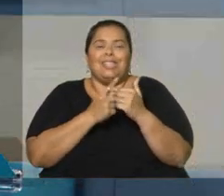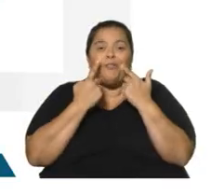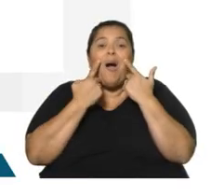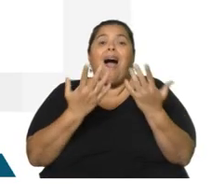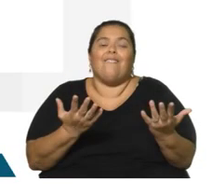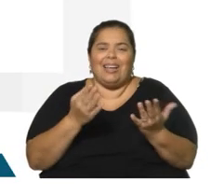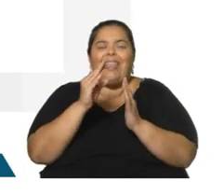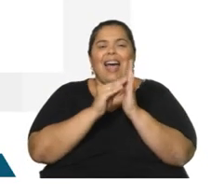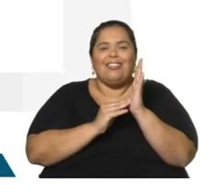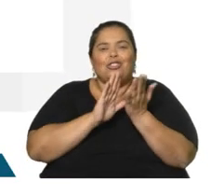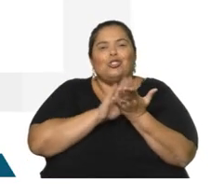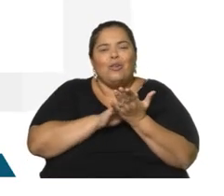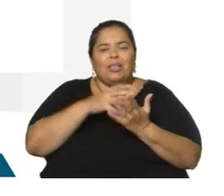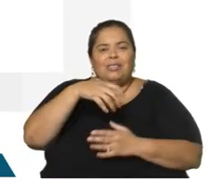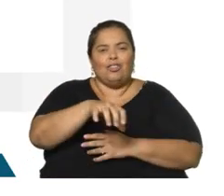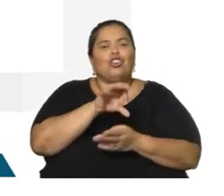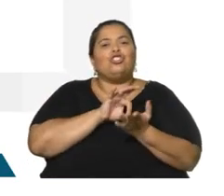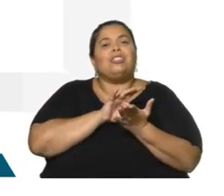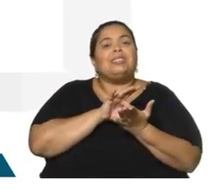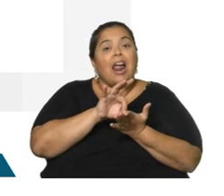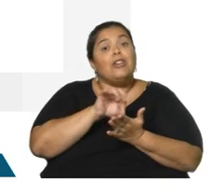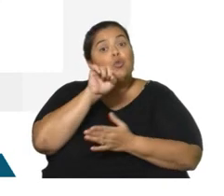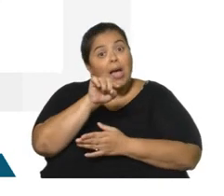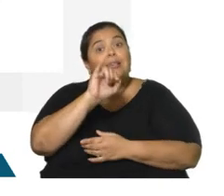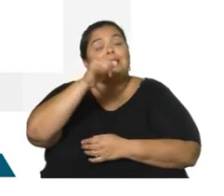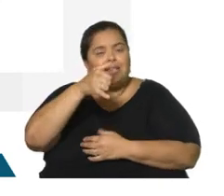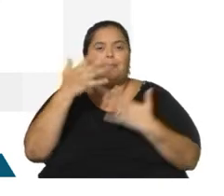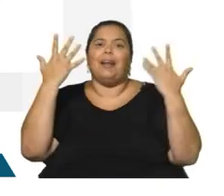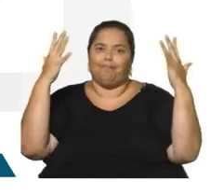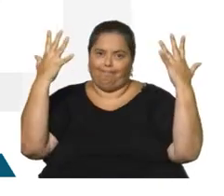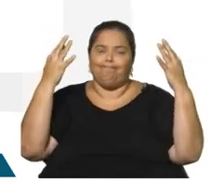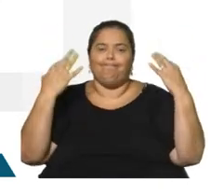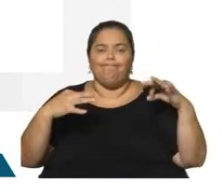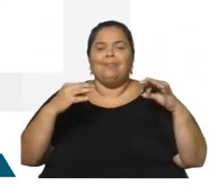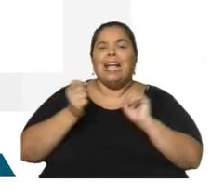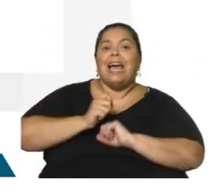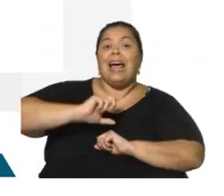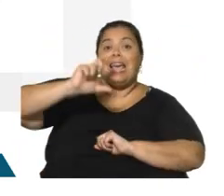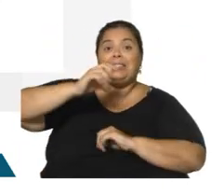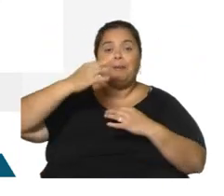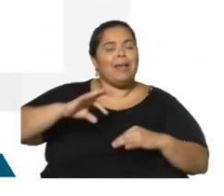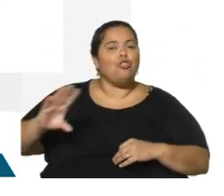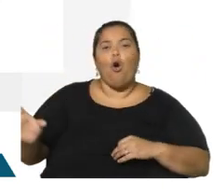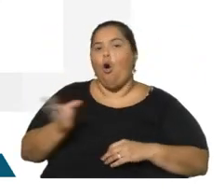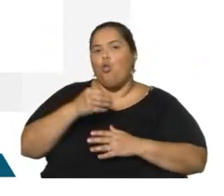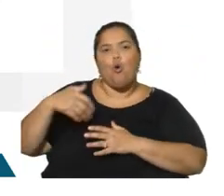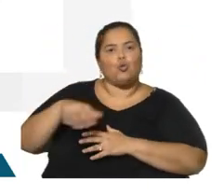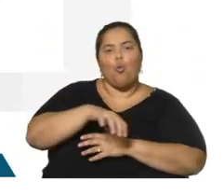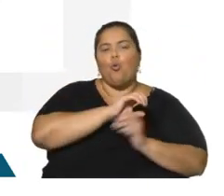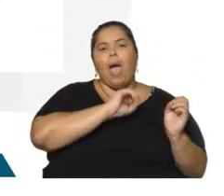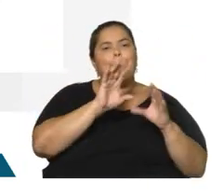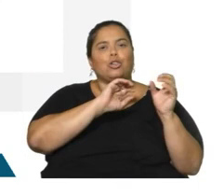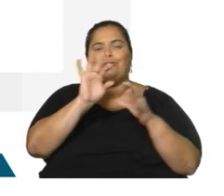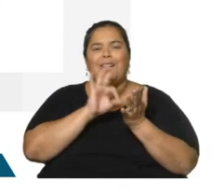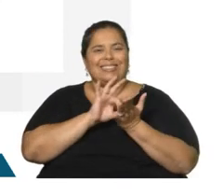servicios. Y allí tenemos, sí, muchas cosas para celebrar. Crecen fuerte todos los rubros de las exportaciones de servicios de